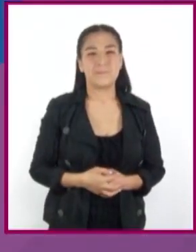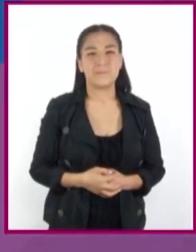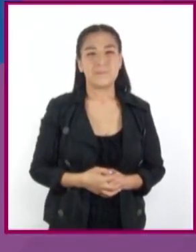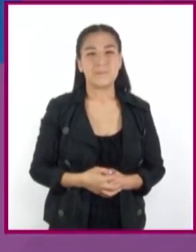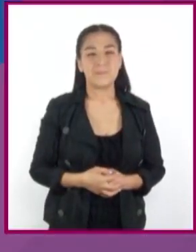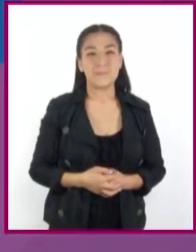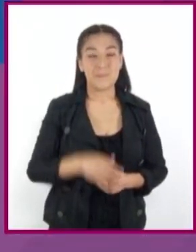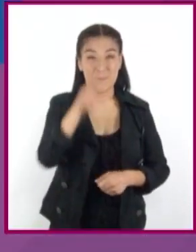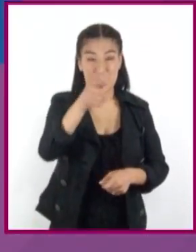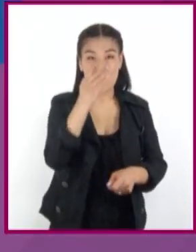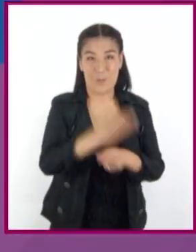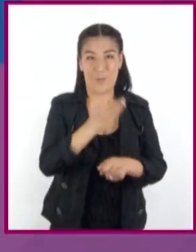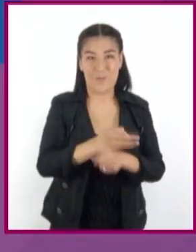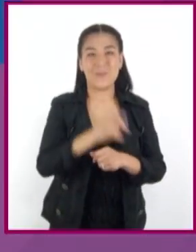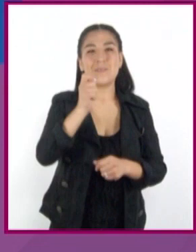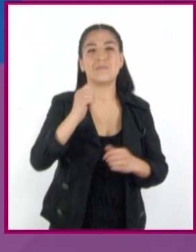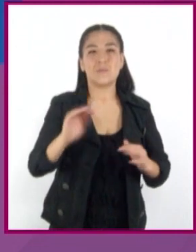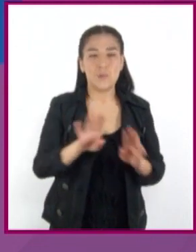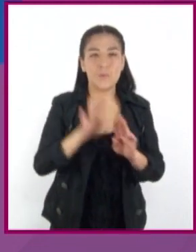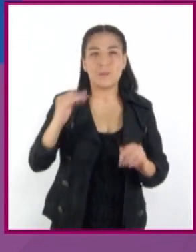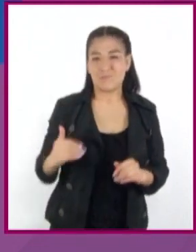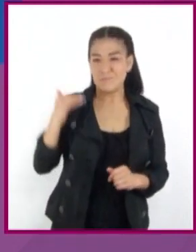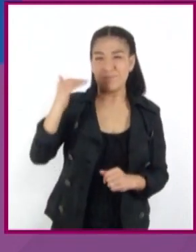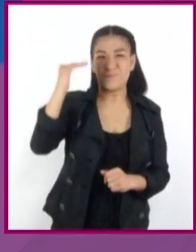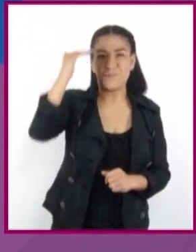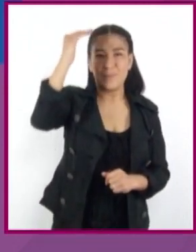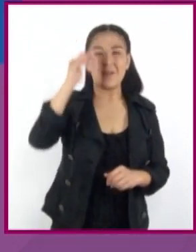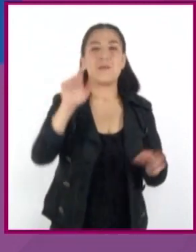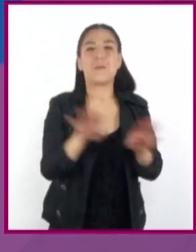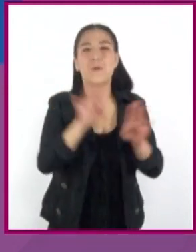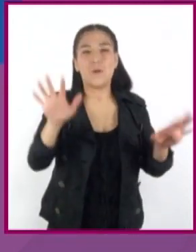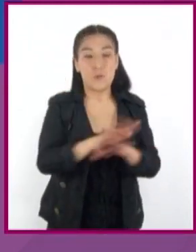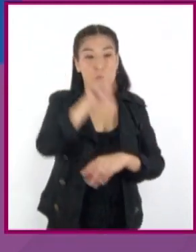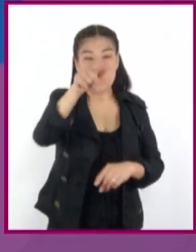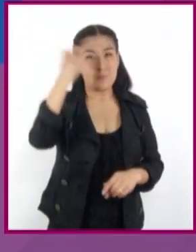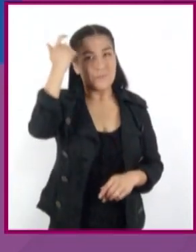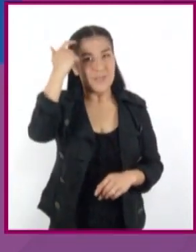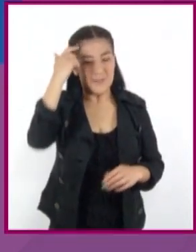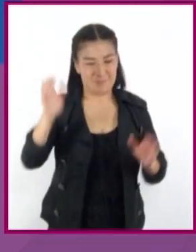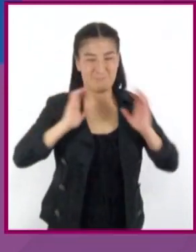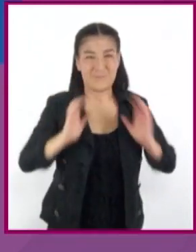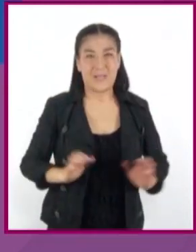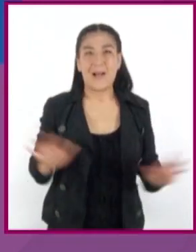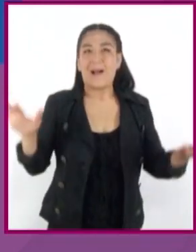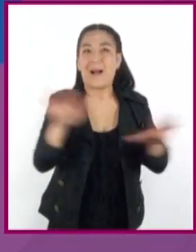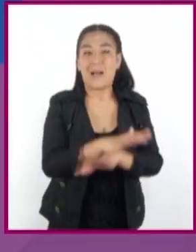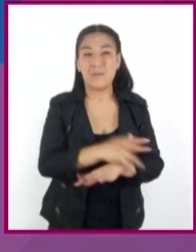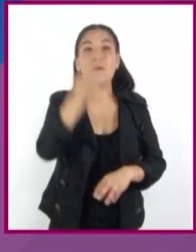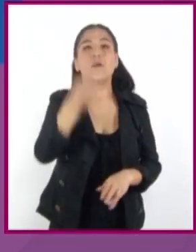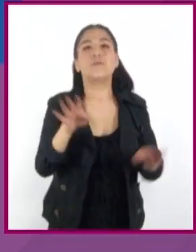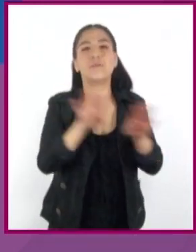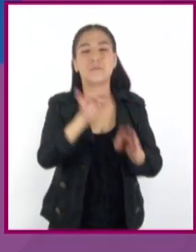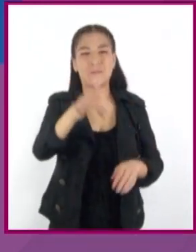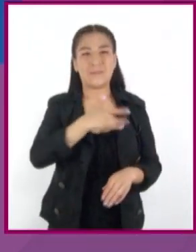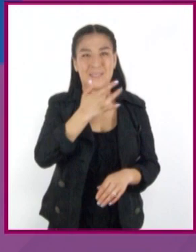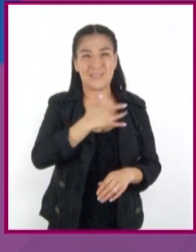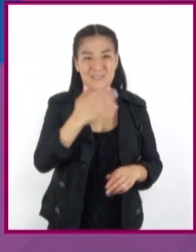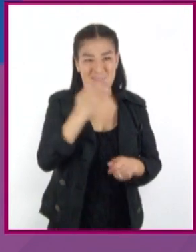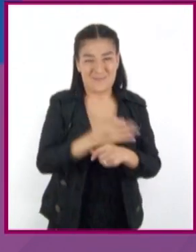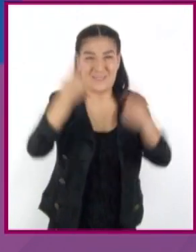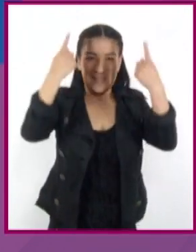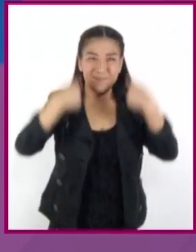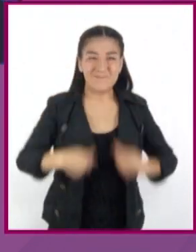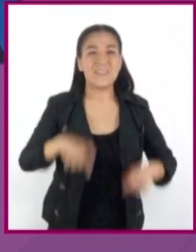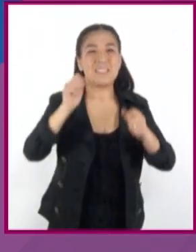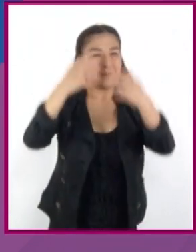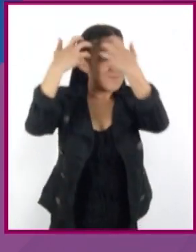La etapa que estás viviendo es de maduración y desarrollo. Tu cuerpo y tu cerebro cambian. Es así que las nuevas condiciones de tu sistema nervioso son